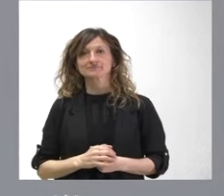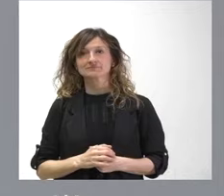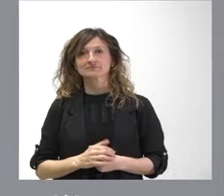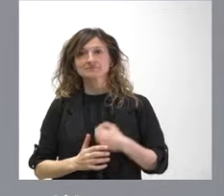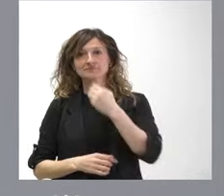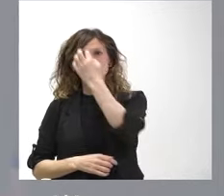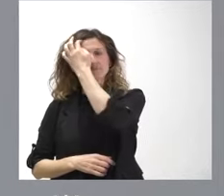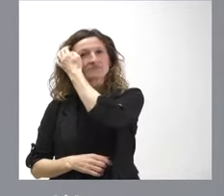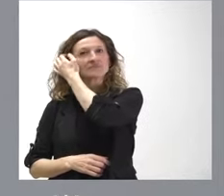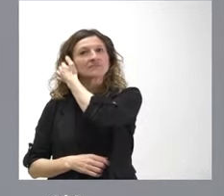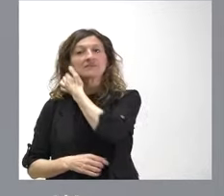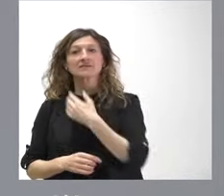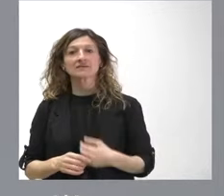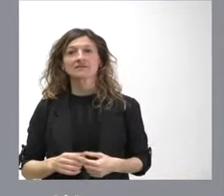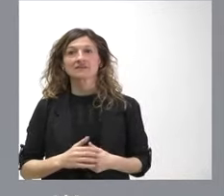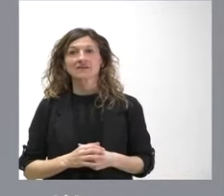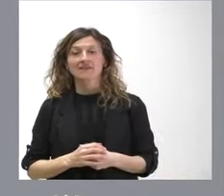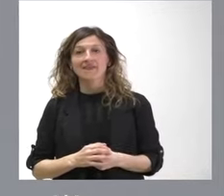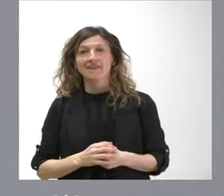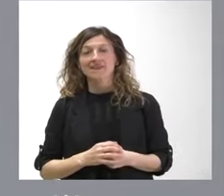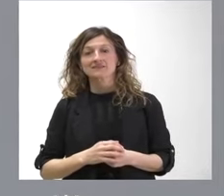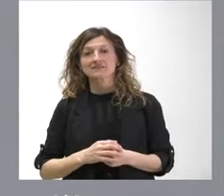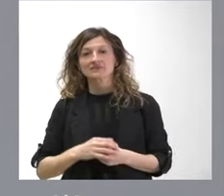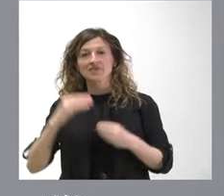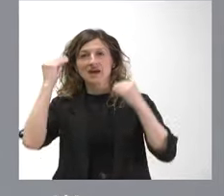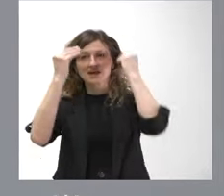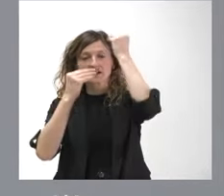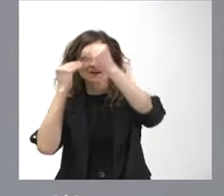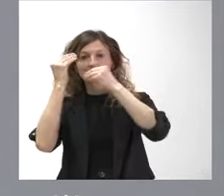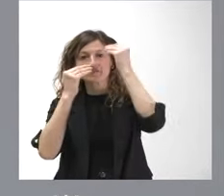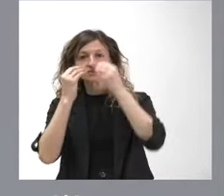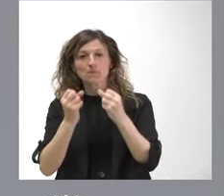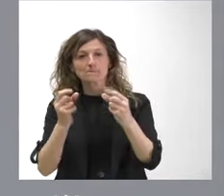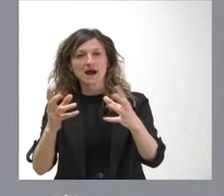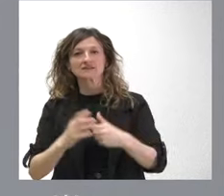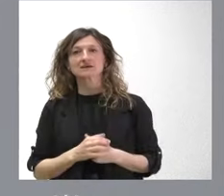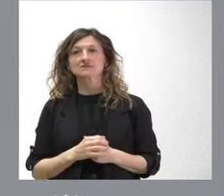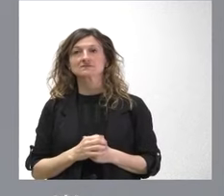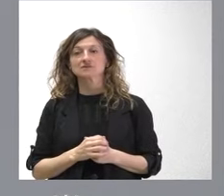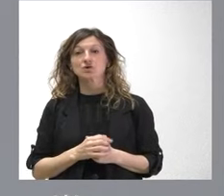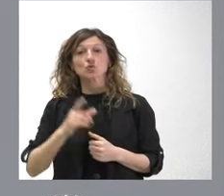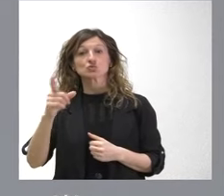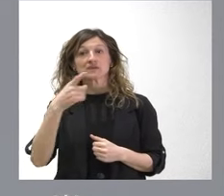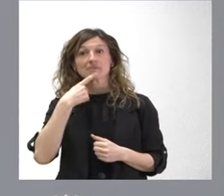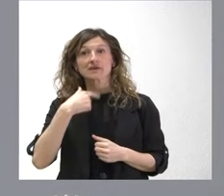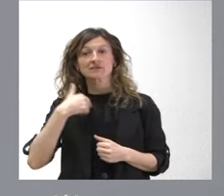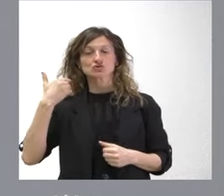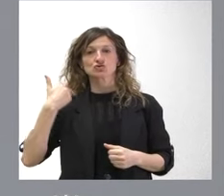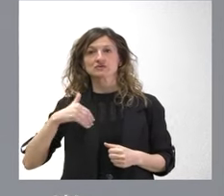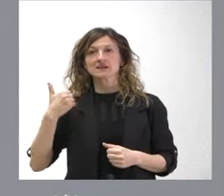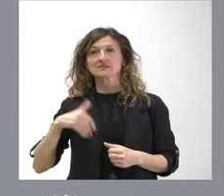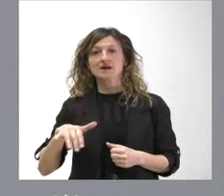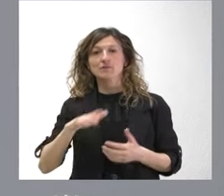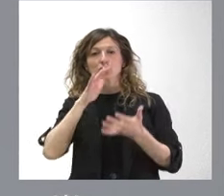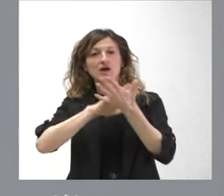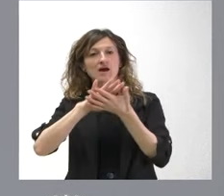Sí, varias reflexiones de su intervención pero quizá la primera es que usted mismo lo ha dicho que estamos hablando